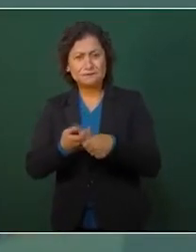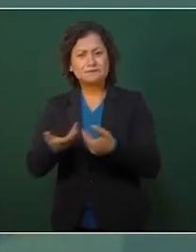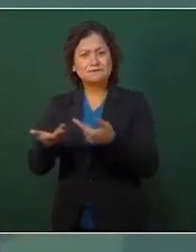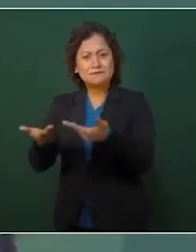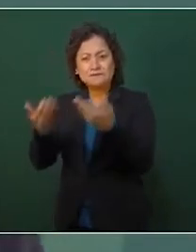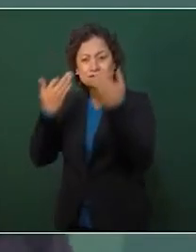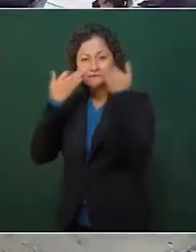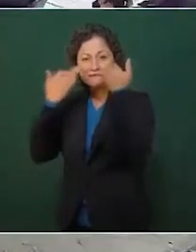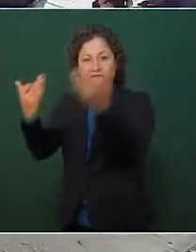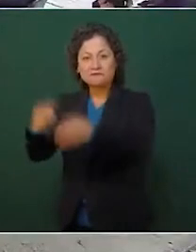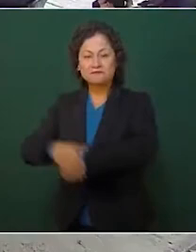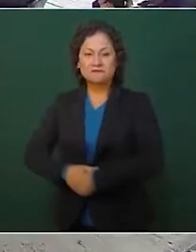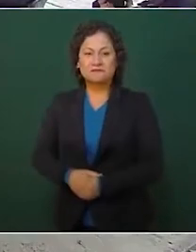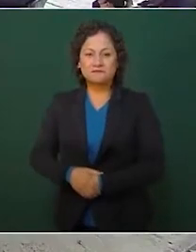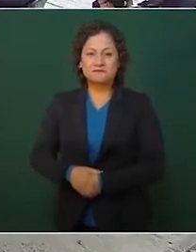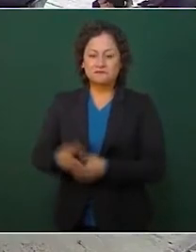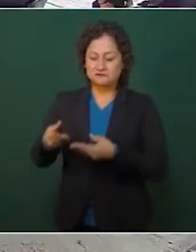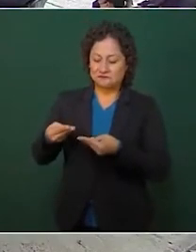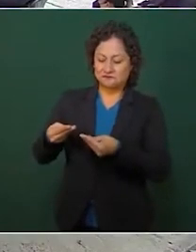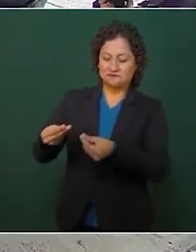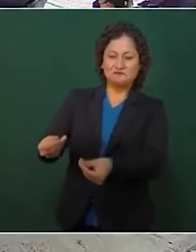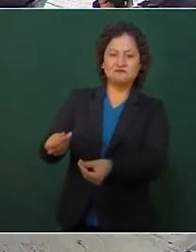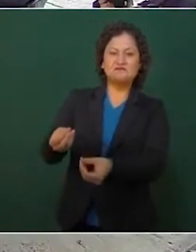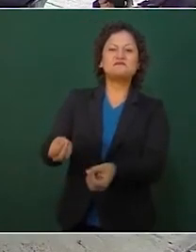75 mil millones.